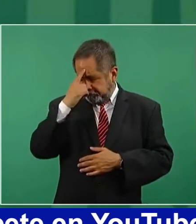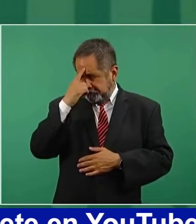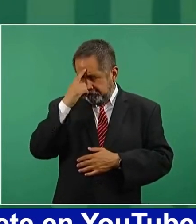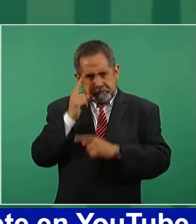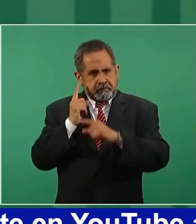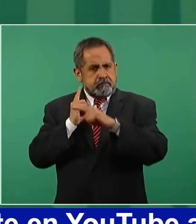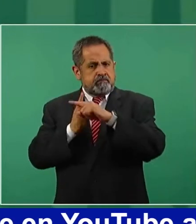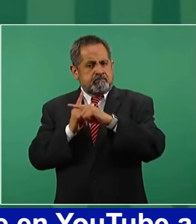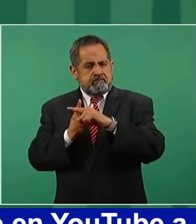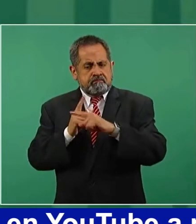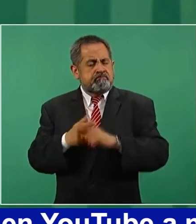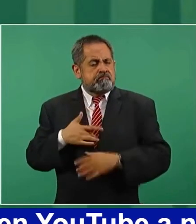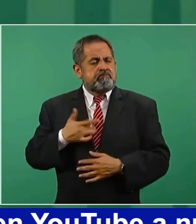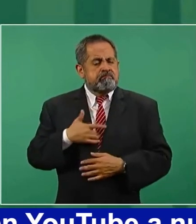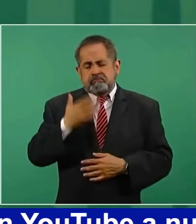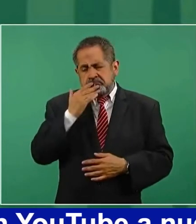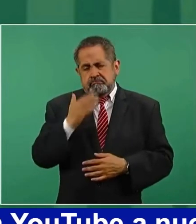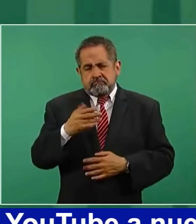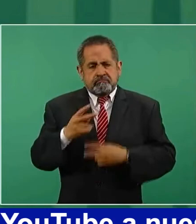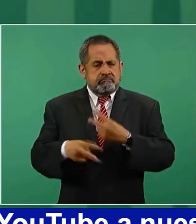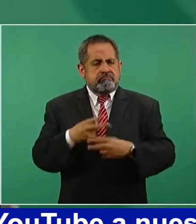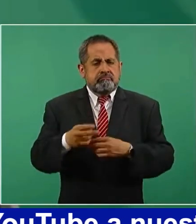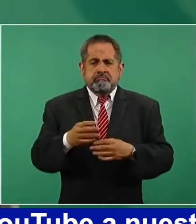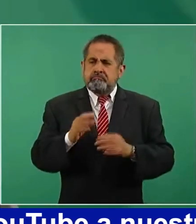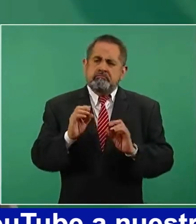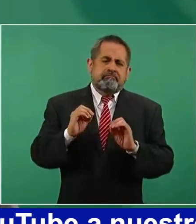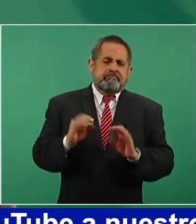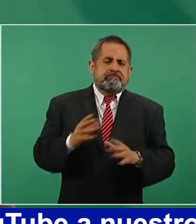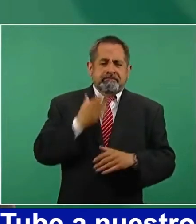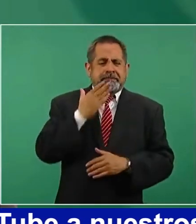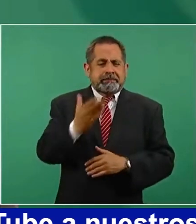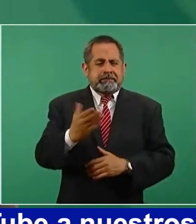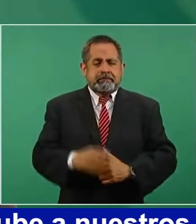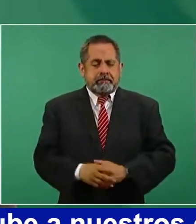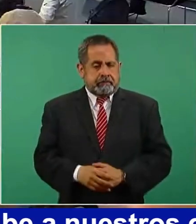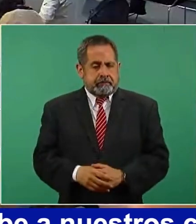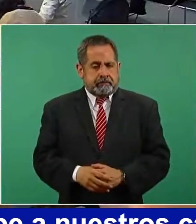optimista, vamos a salir adelante. Gracias, presidente. gente,